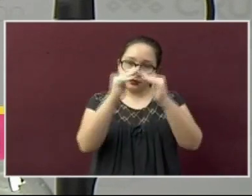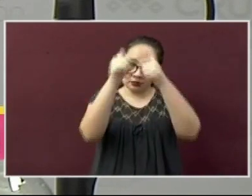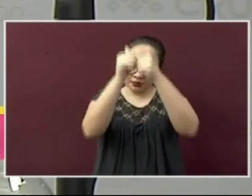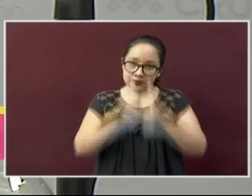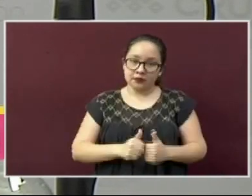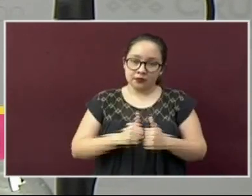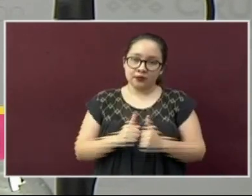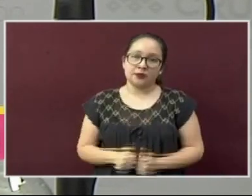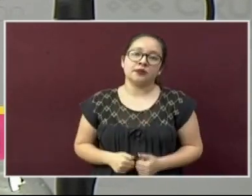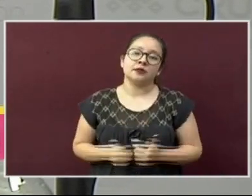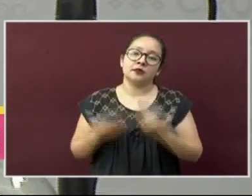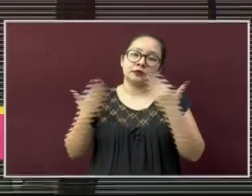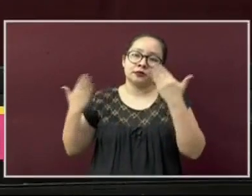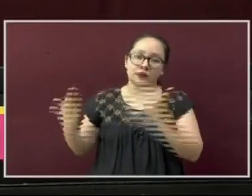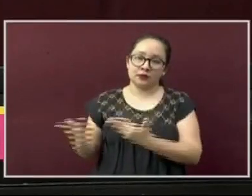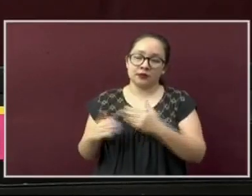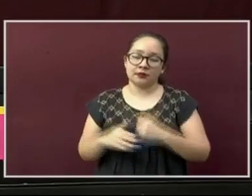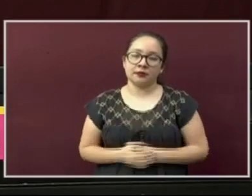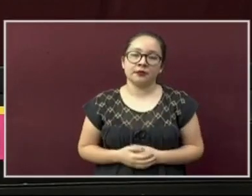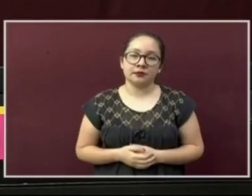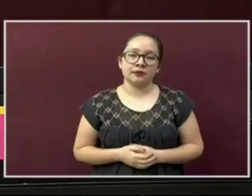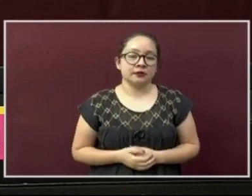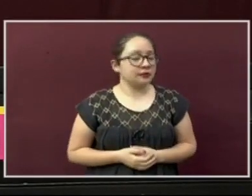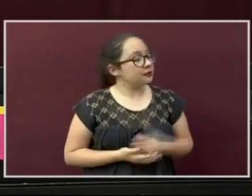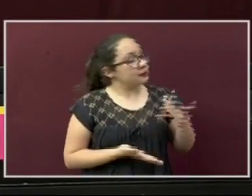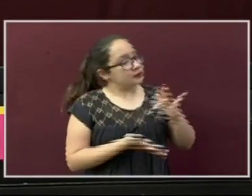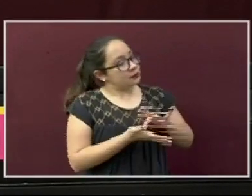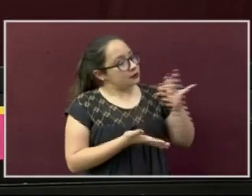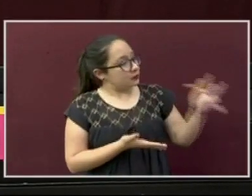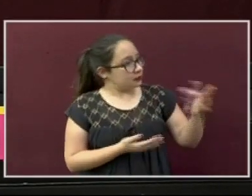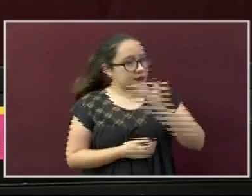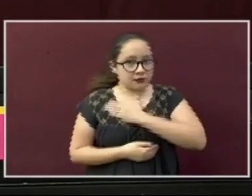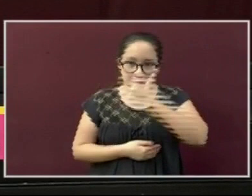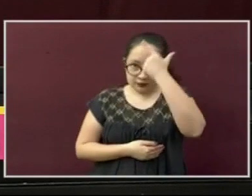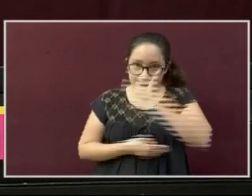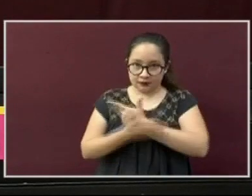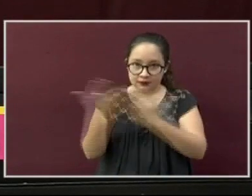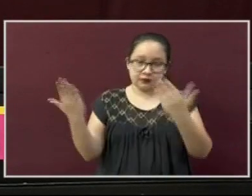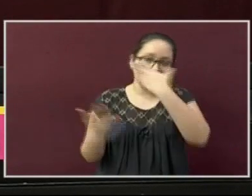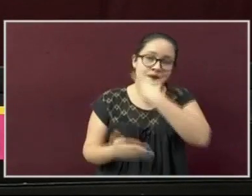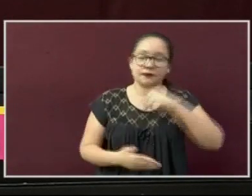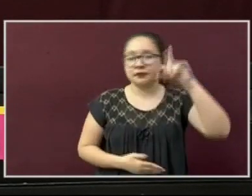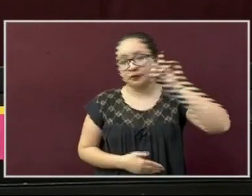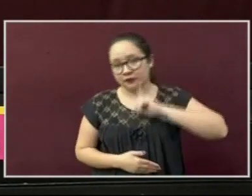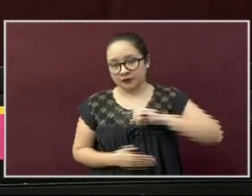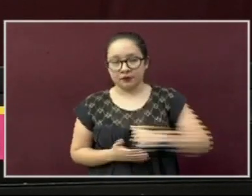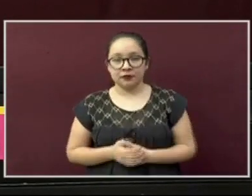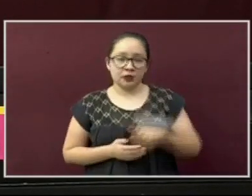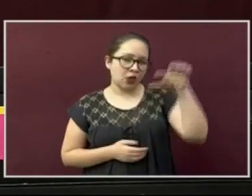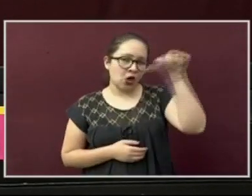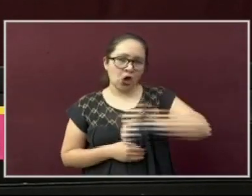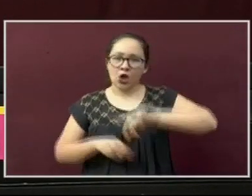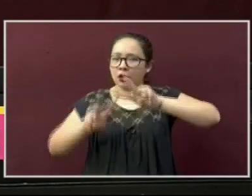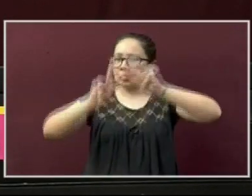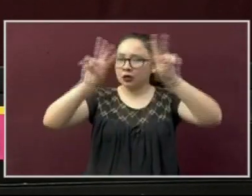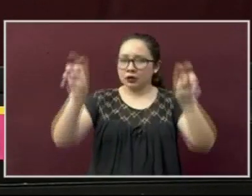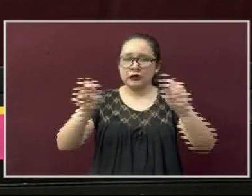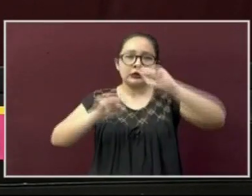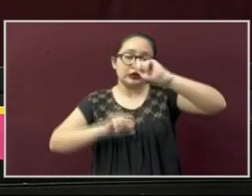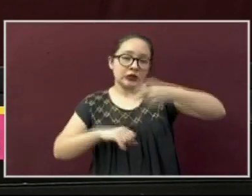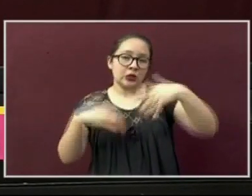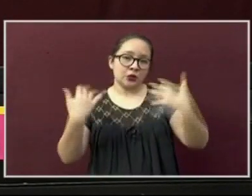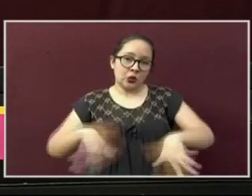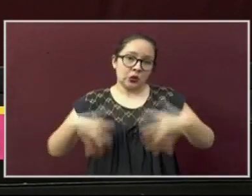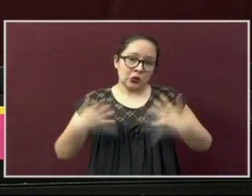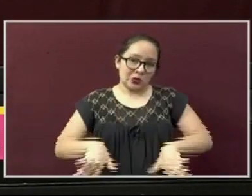Adelante doctora Guadalupe Díaz. Muchas gracias doctora. Buenas noches a todas y todos. El día de hoy abordaremos un tema que si bien